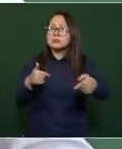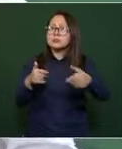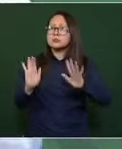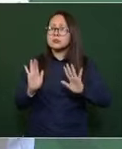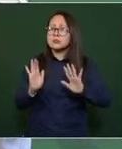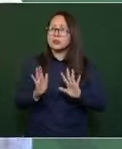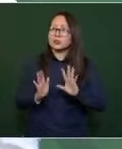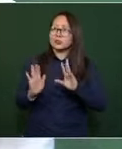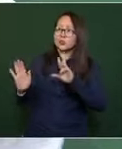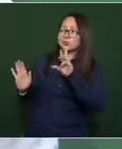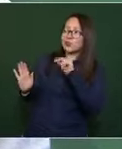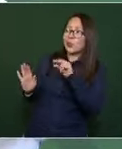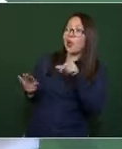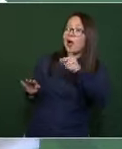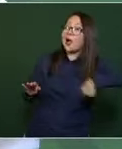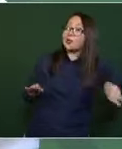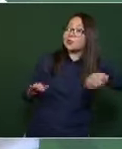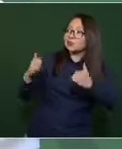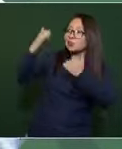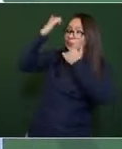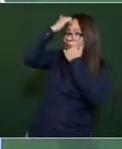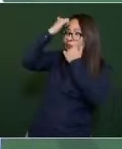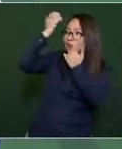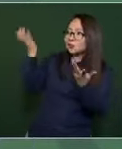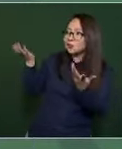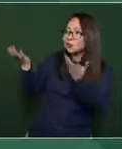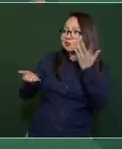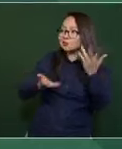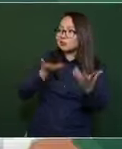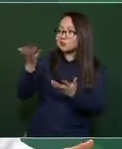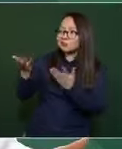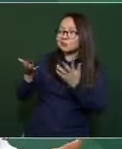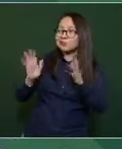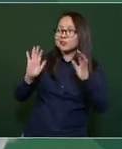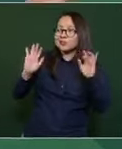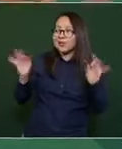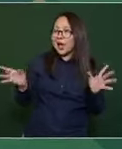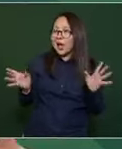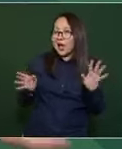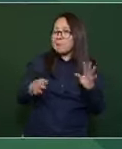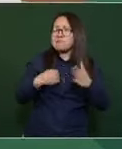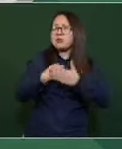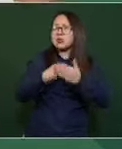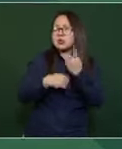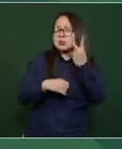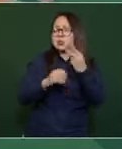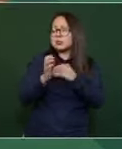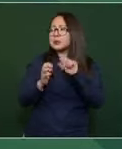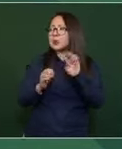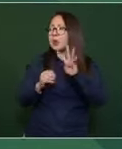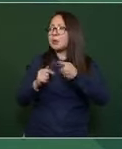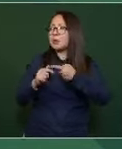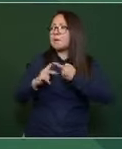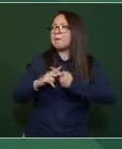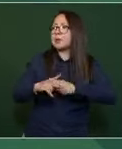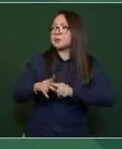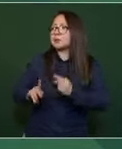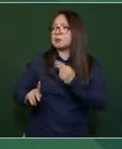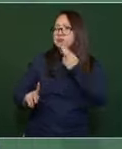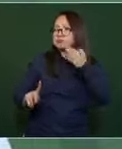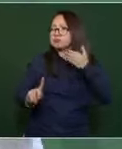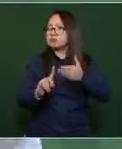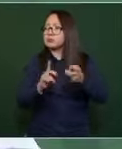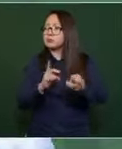arrepintieron, o sea, en vez de que ordenaran